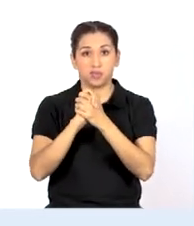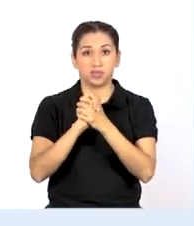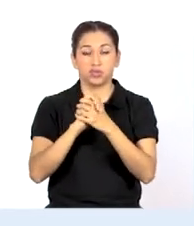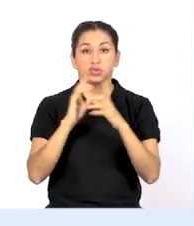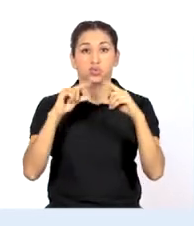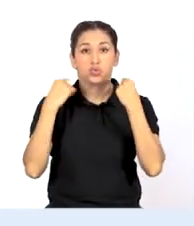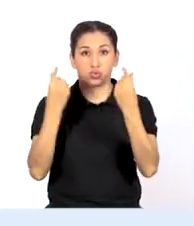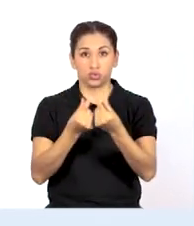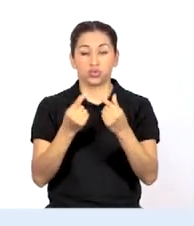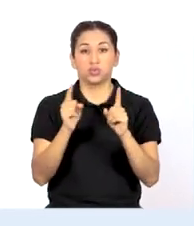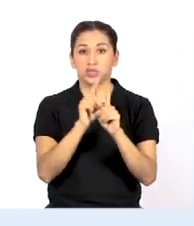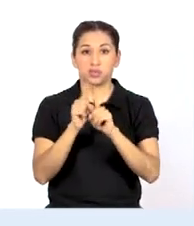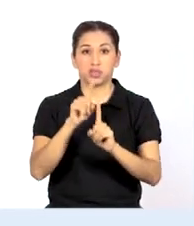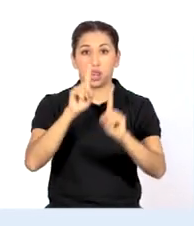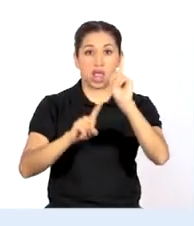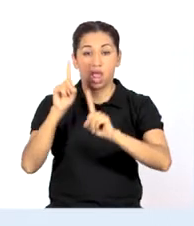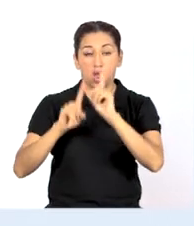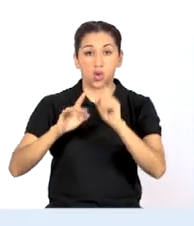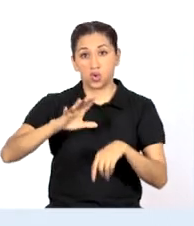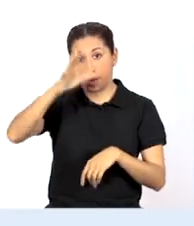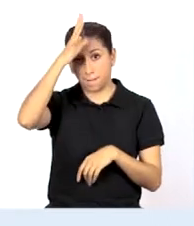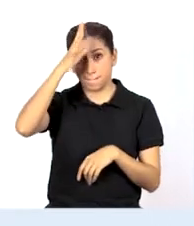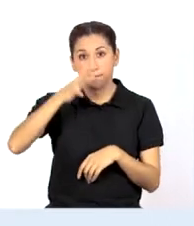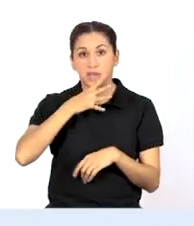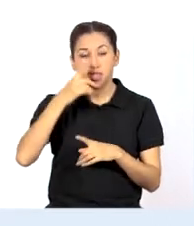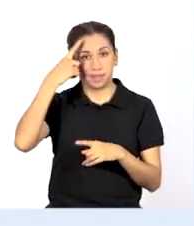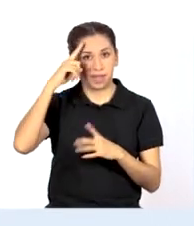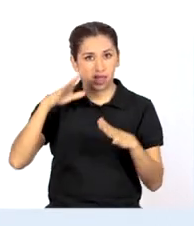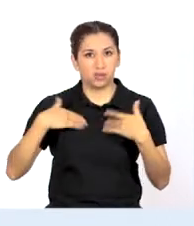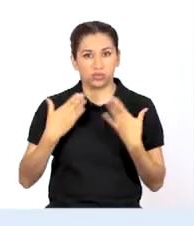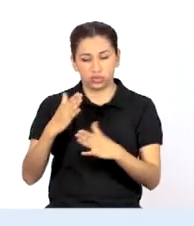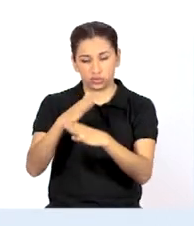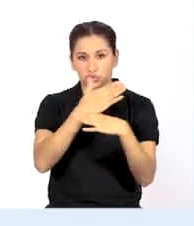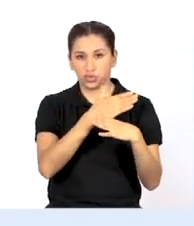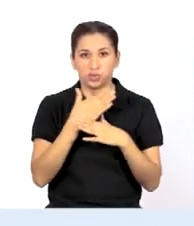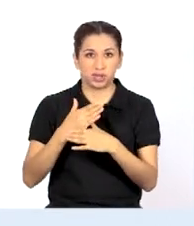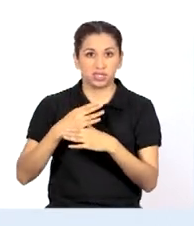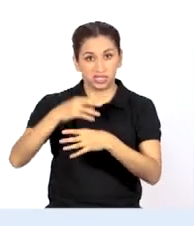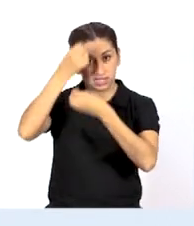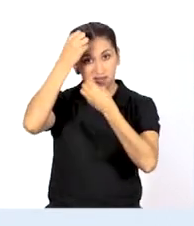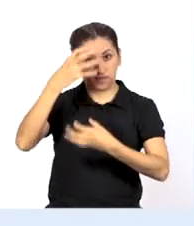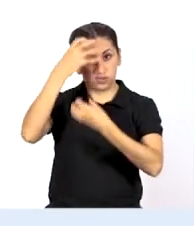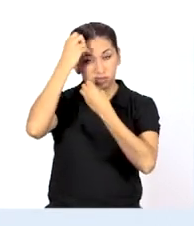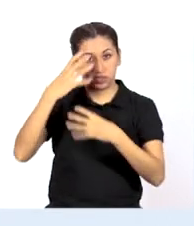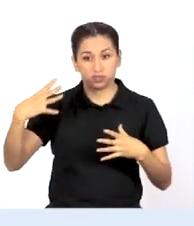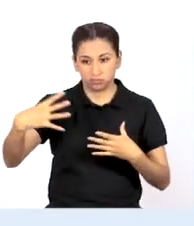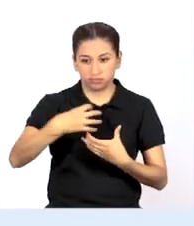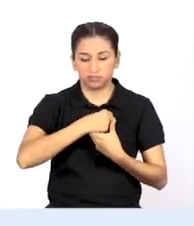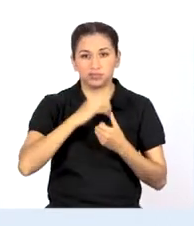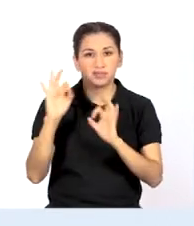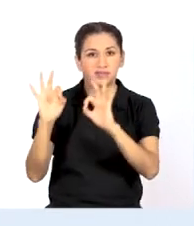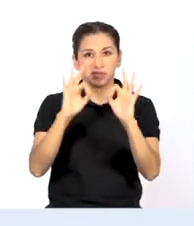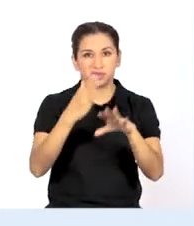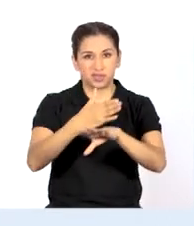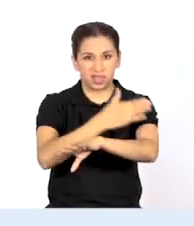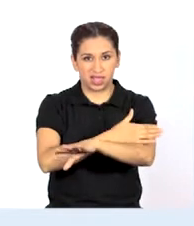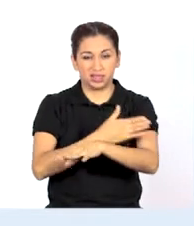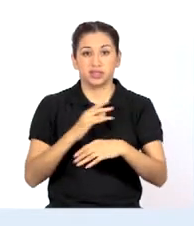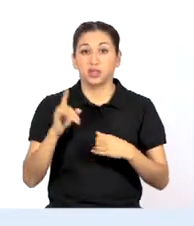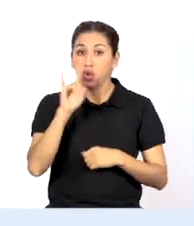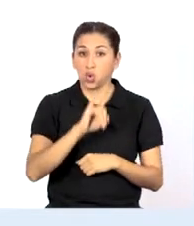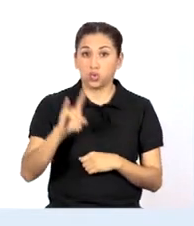compañeros del aula o con nuestros pares de la localidad para compartir la información recogida en el paso anterior.